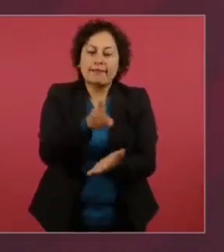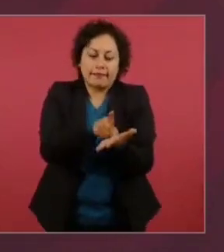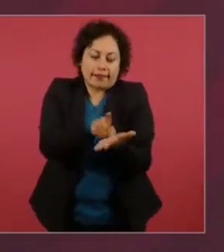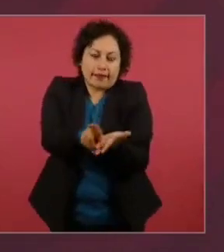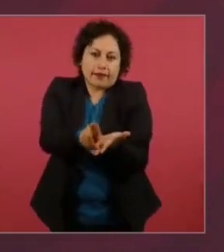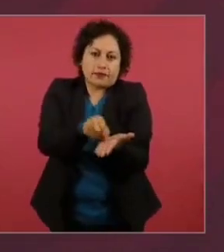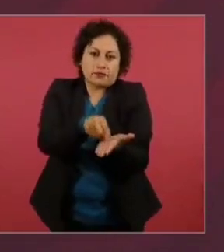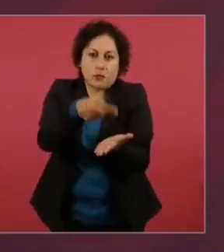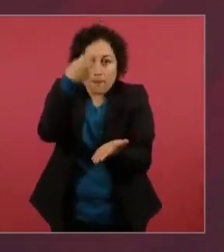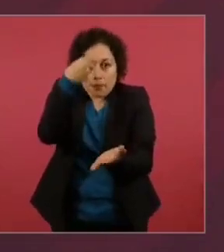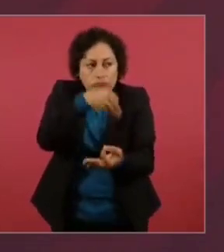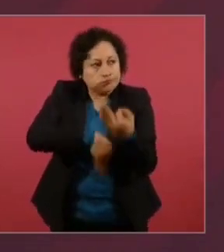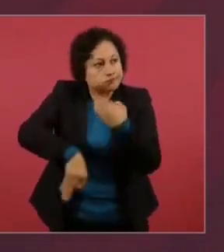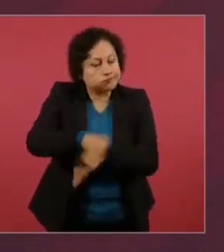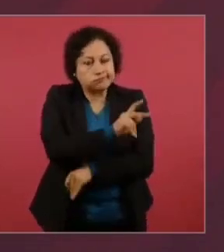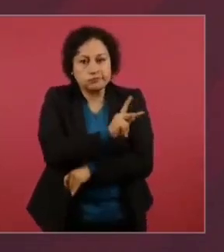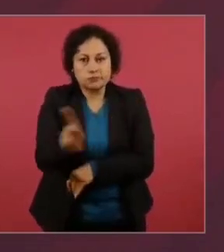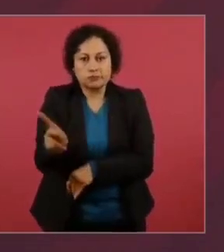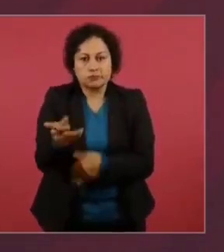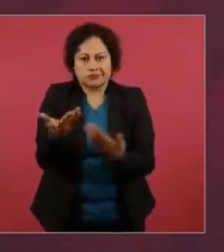y no tengo?